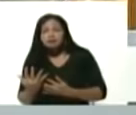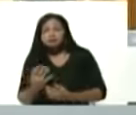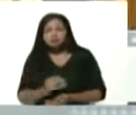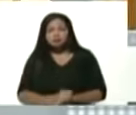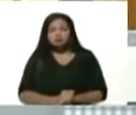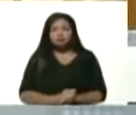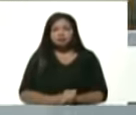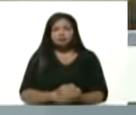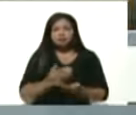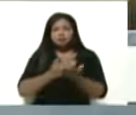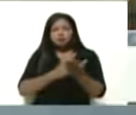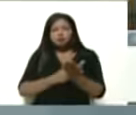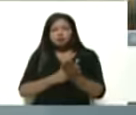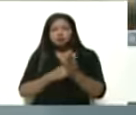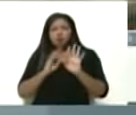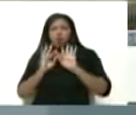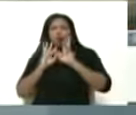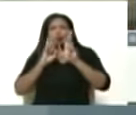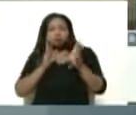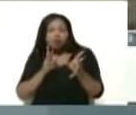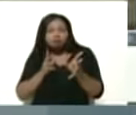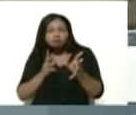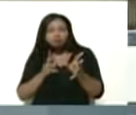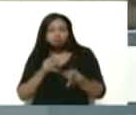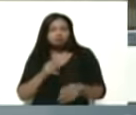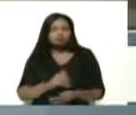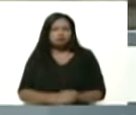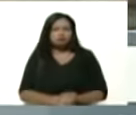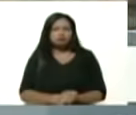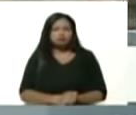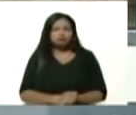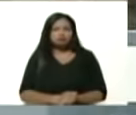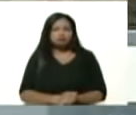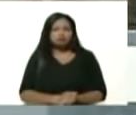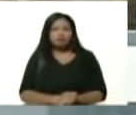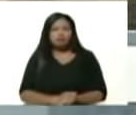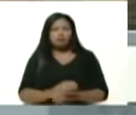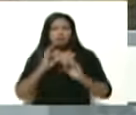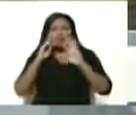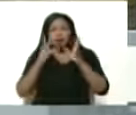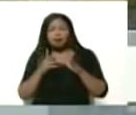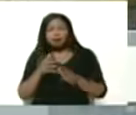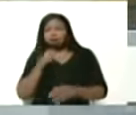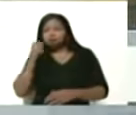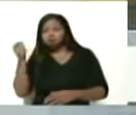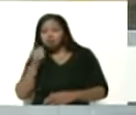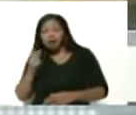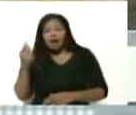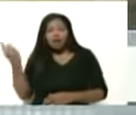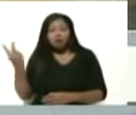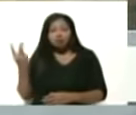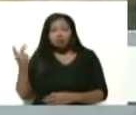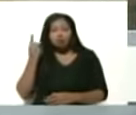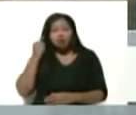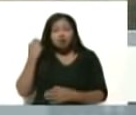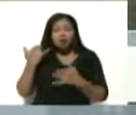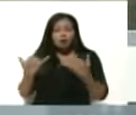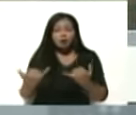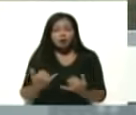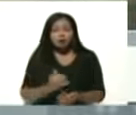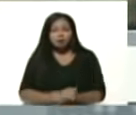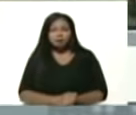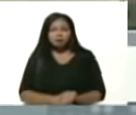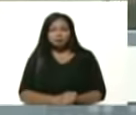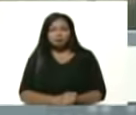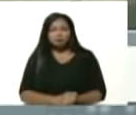breve anécdota conversadito para darle la voz a las protagonistas, a las heroínas de estos tiempos, a las mujeres